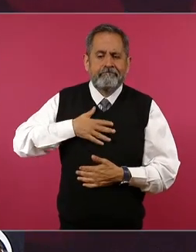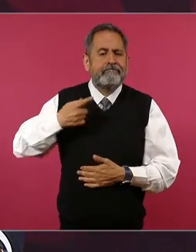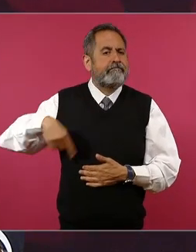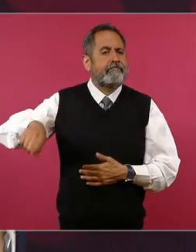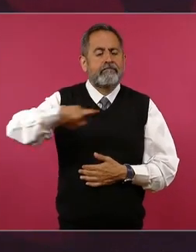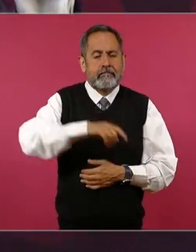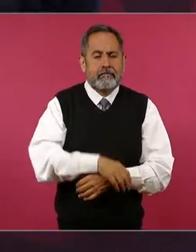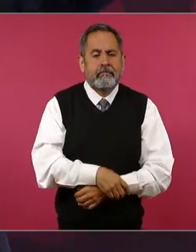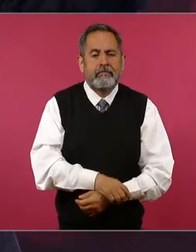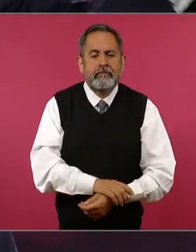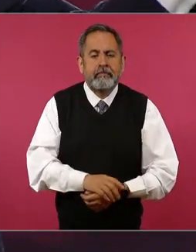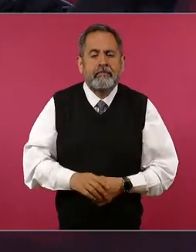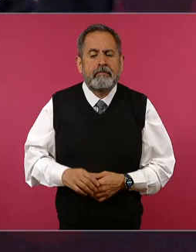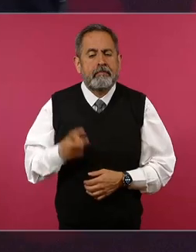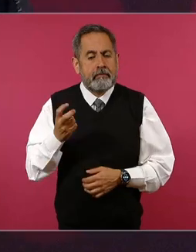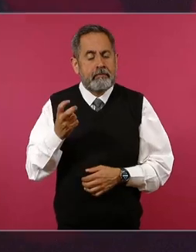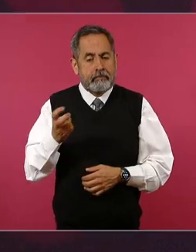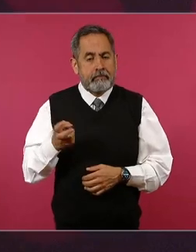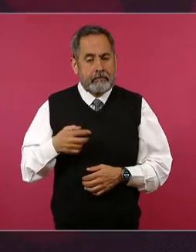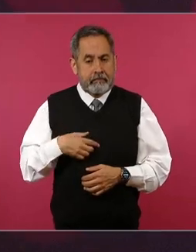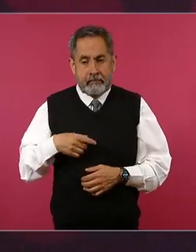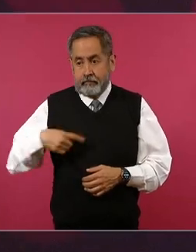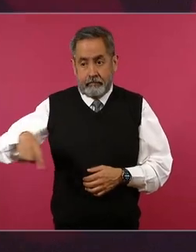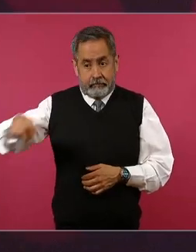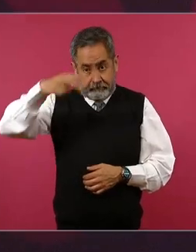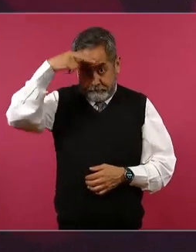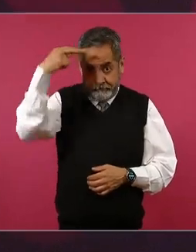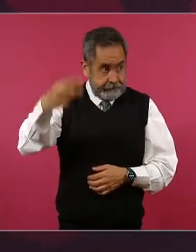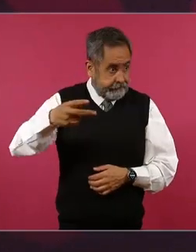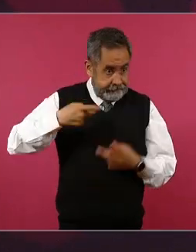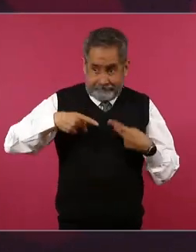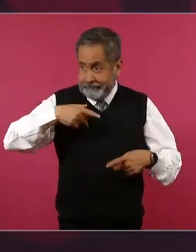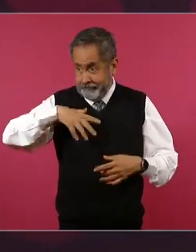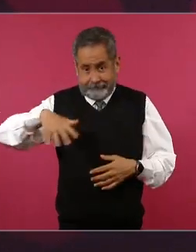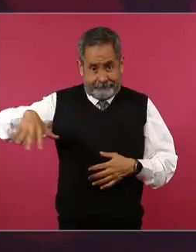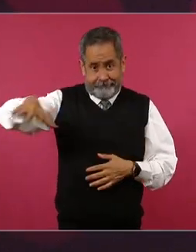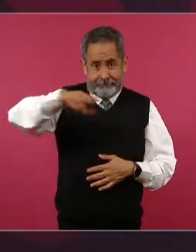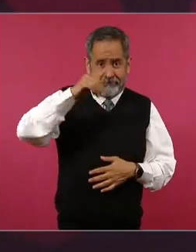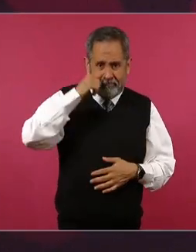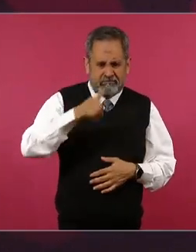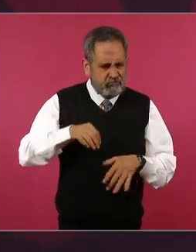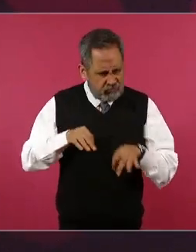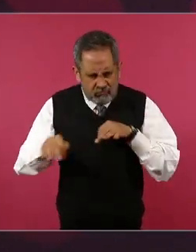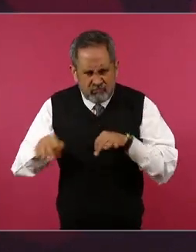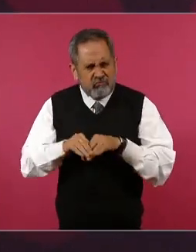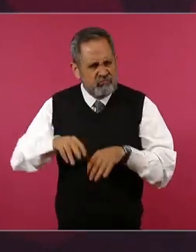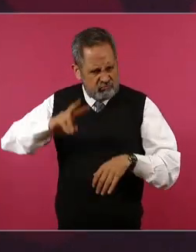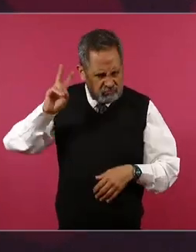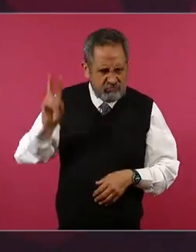y por eso el mexicano de hoy es trabajador